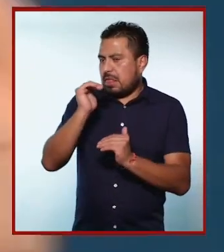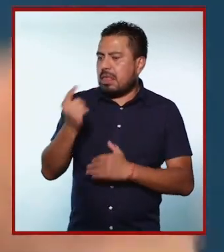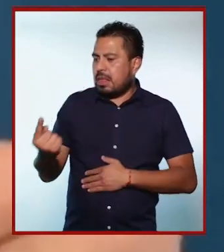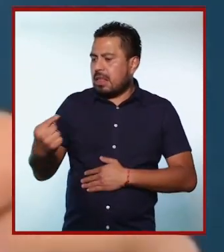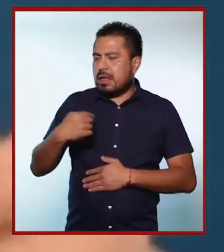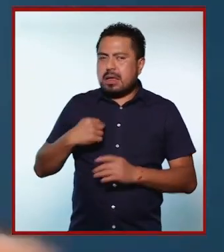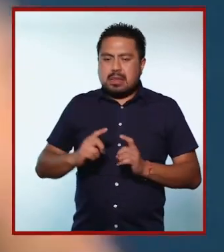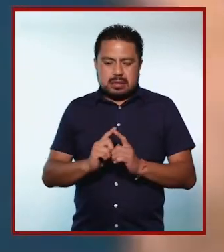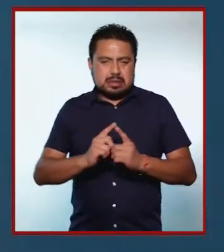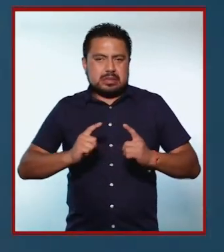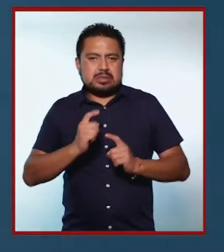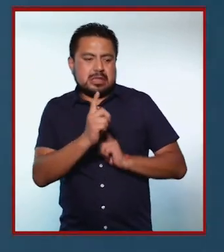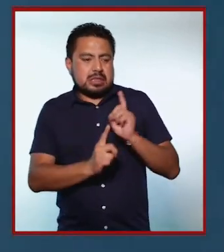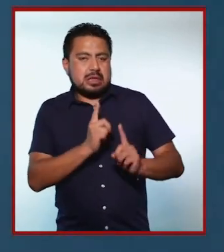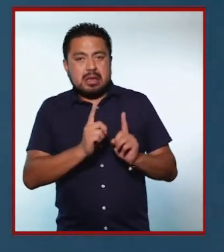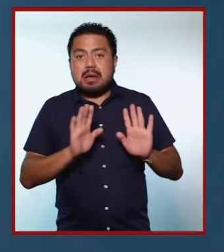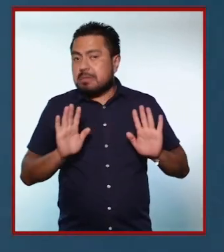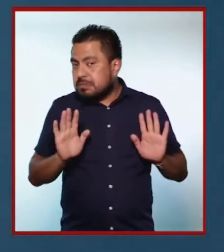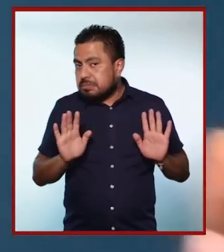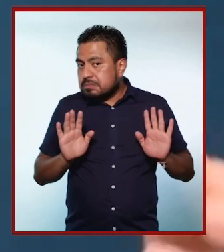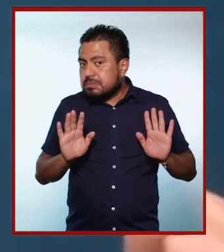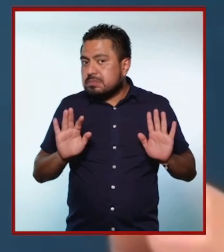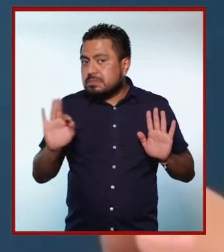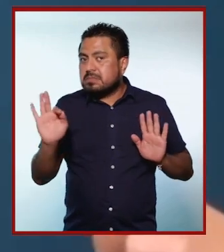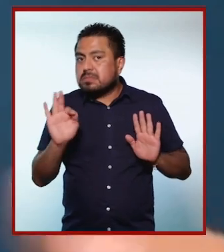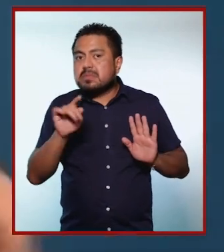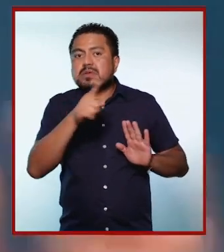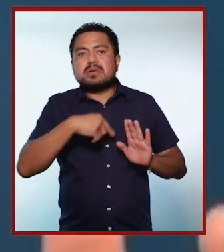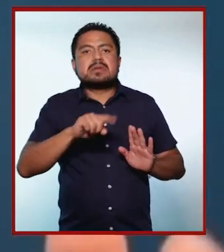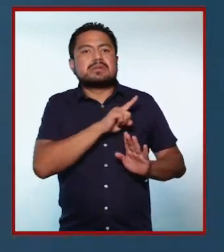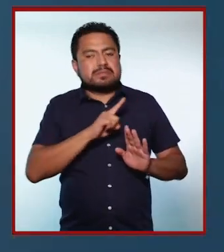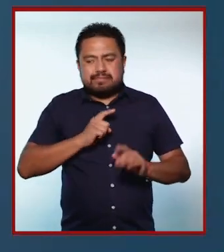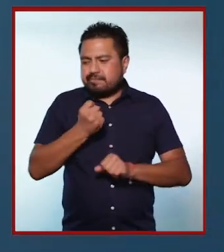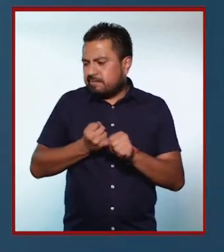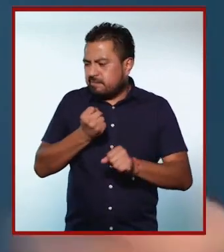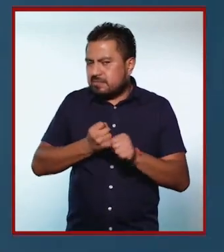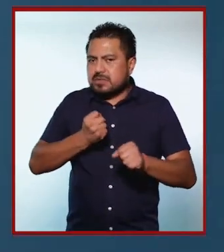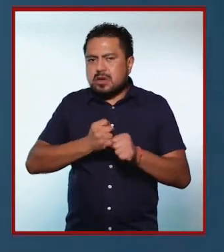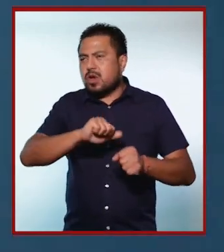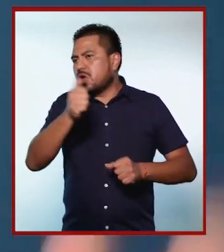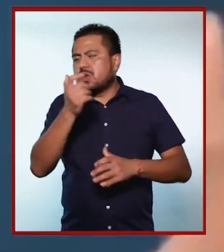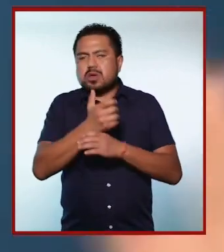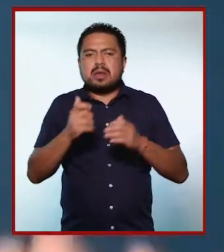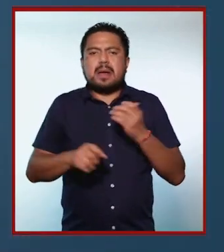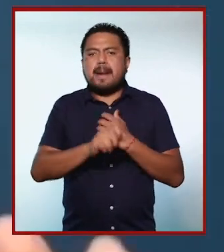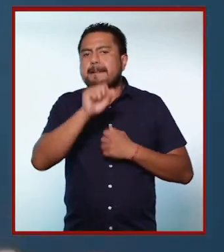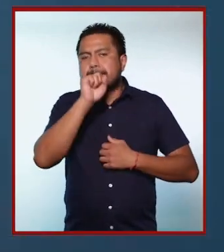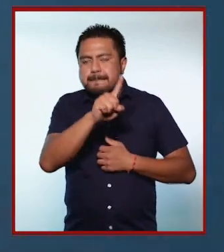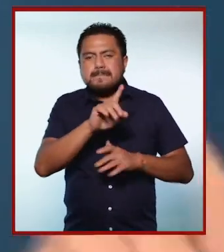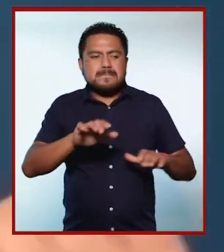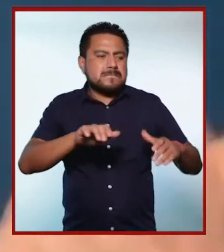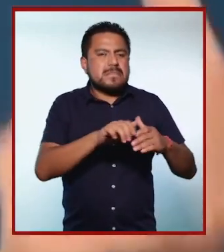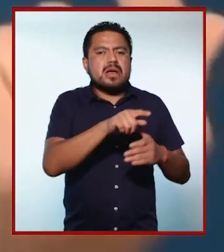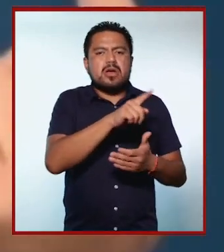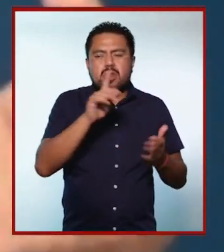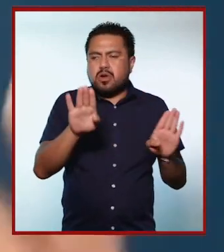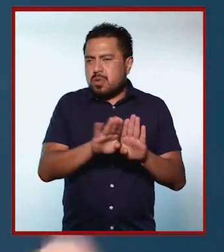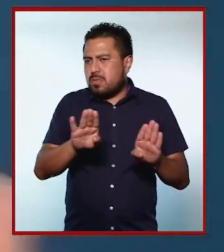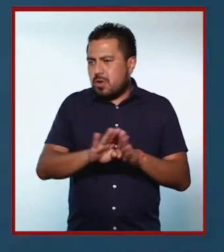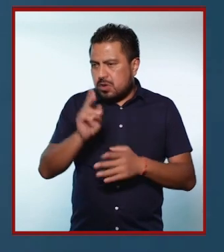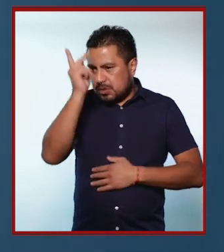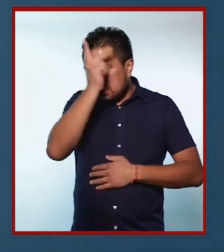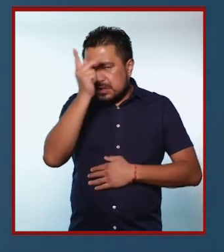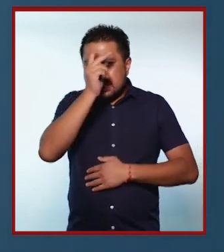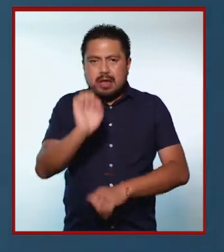a limitar a desarrollar cierto deporte, ¿no? Sin lugar a duda, tenemos que trabajar muchas otras cuestiones. También la parte